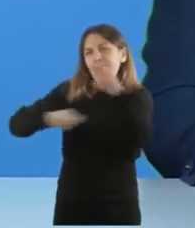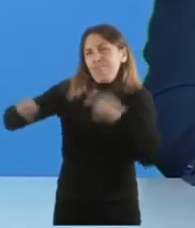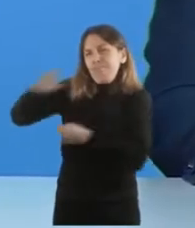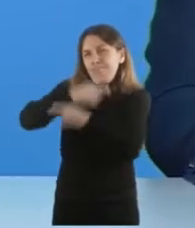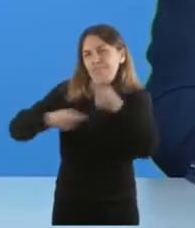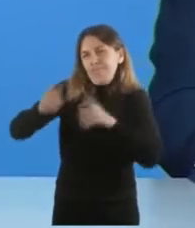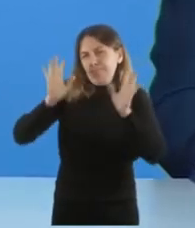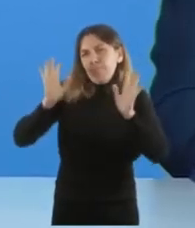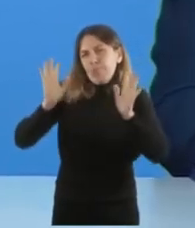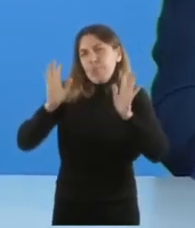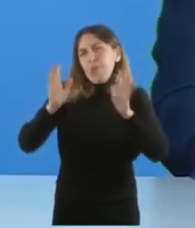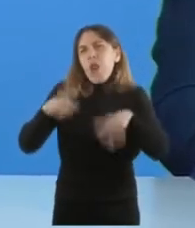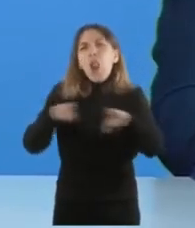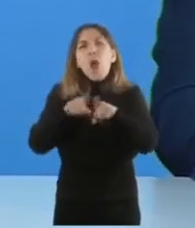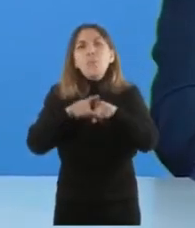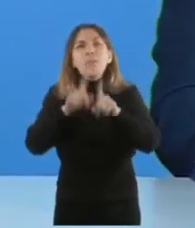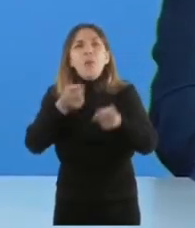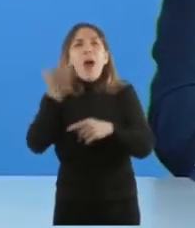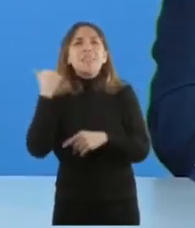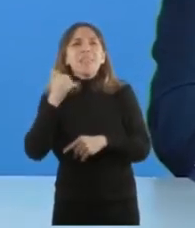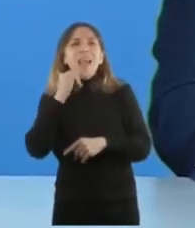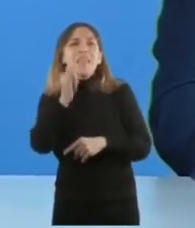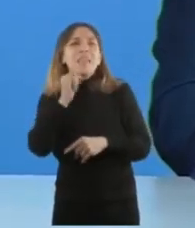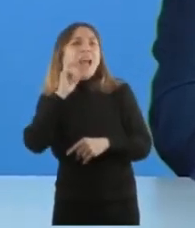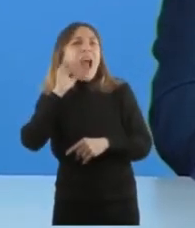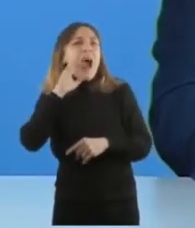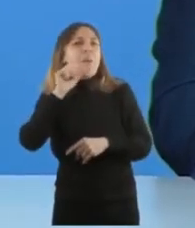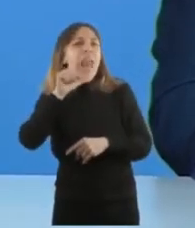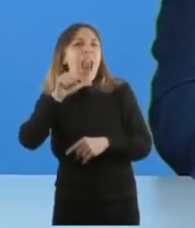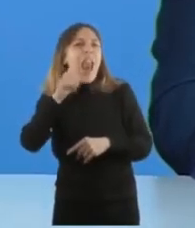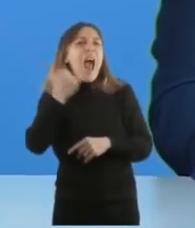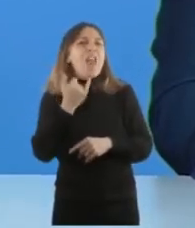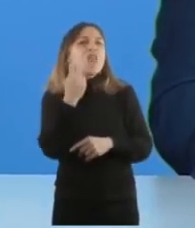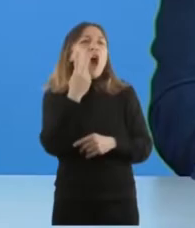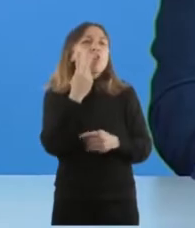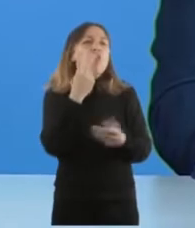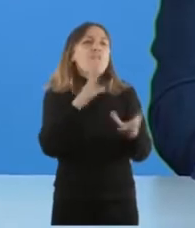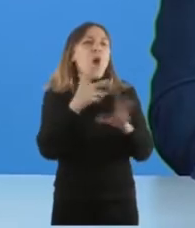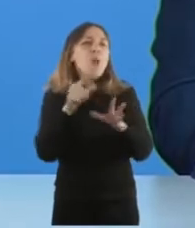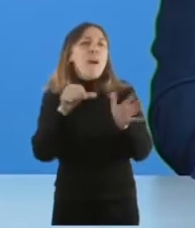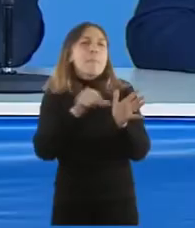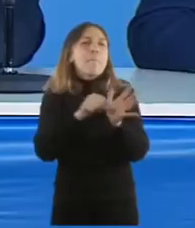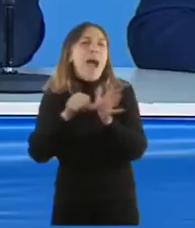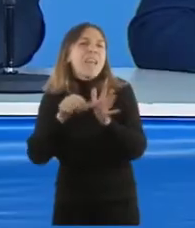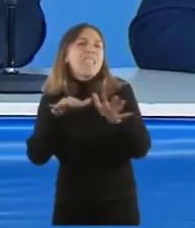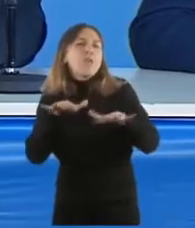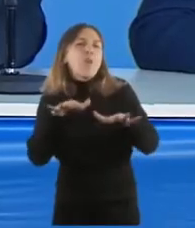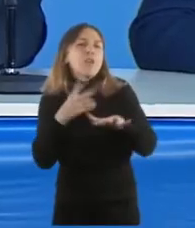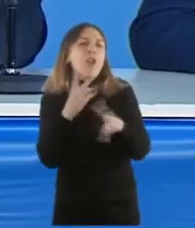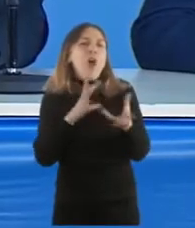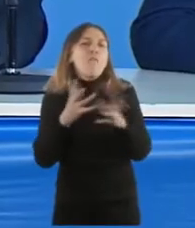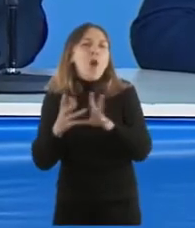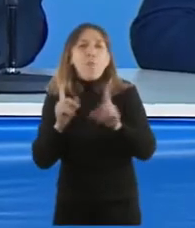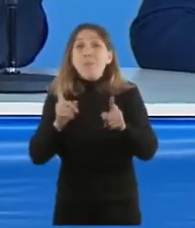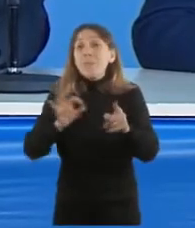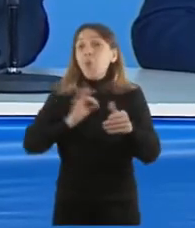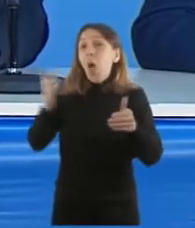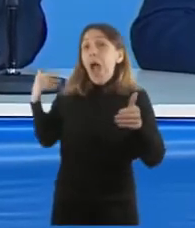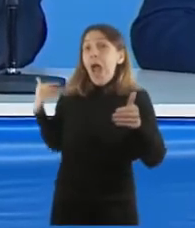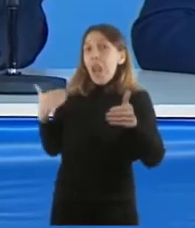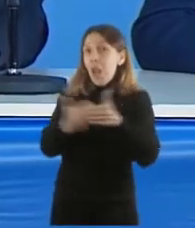tal como decía Gabriel, hay dos modelos de país en pugna hace muchos años en la Argentina.